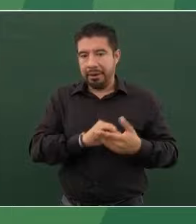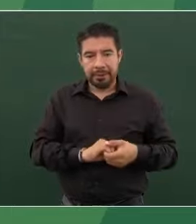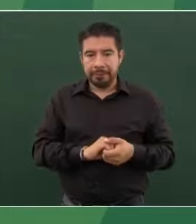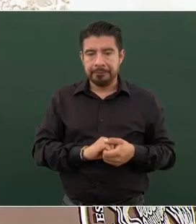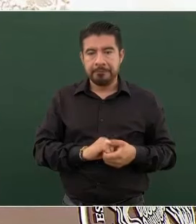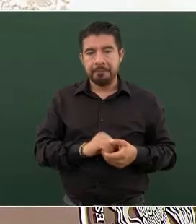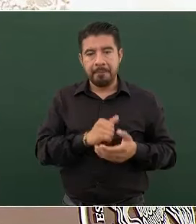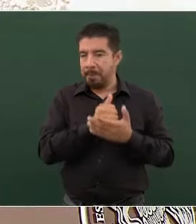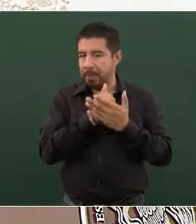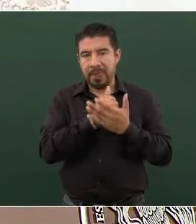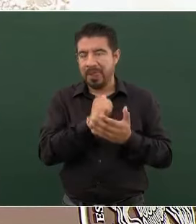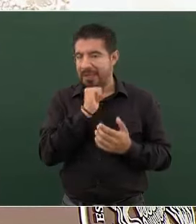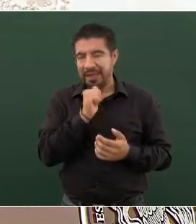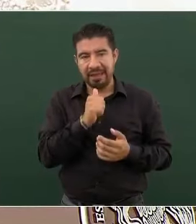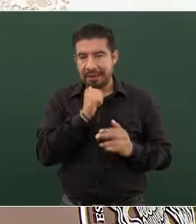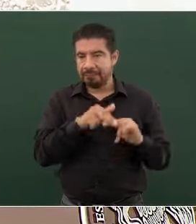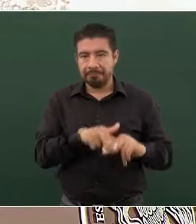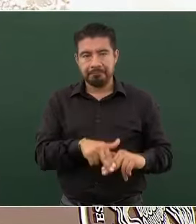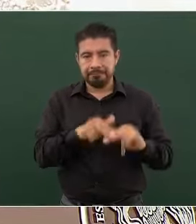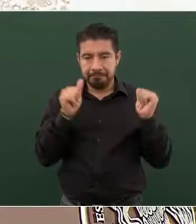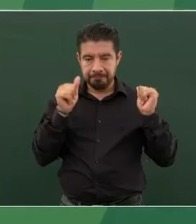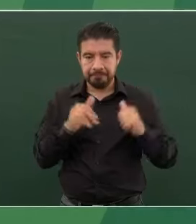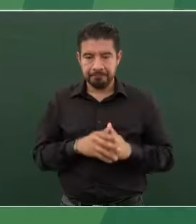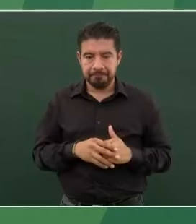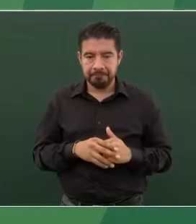América Latina y del Caribe. Entonces,